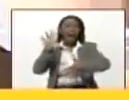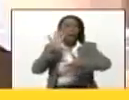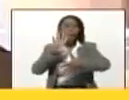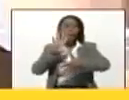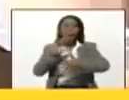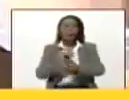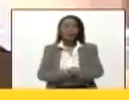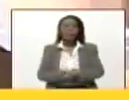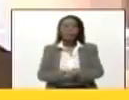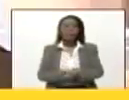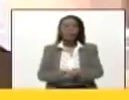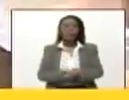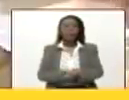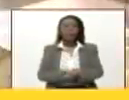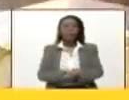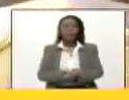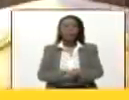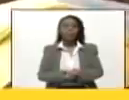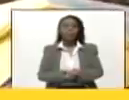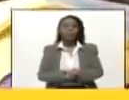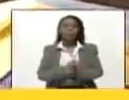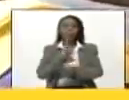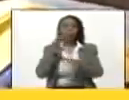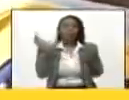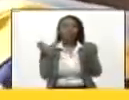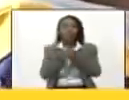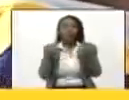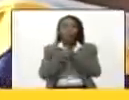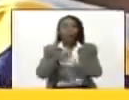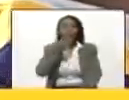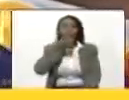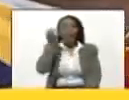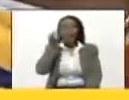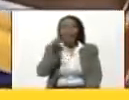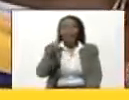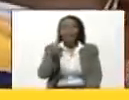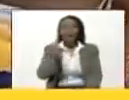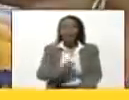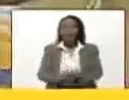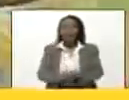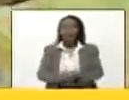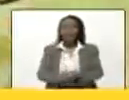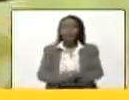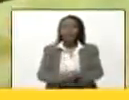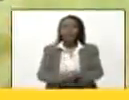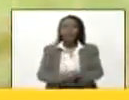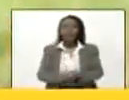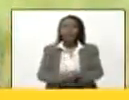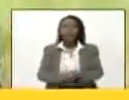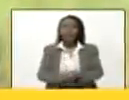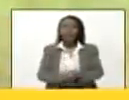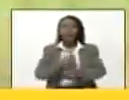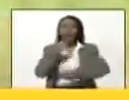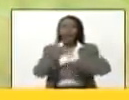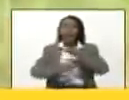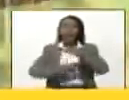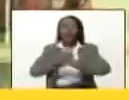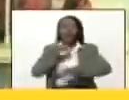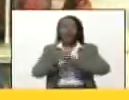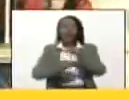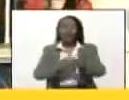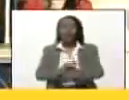una Comisión de la Verdad conformada